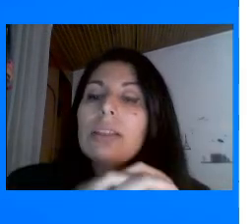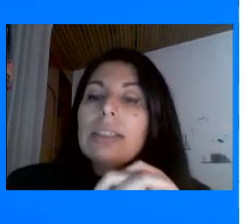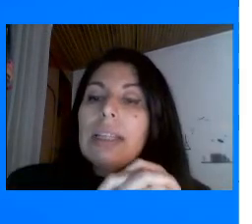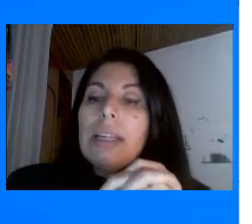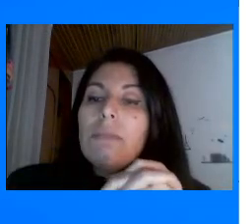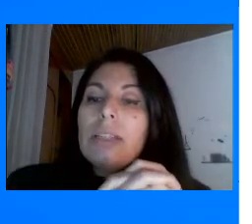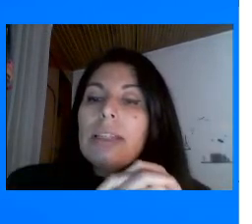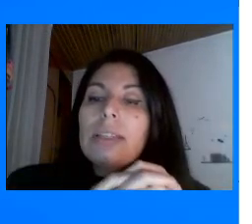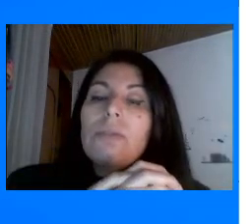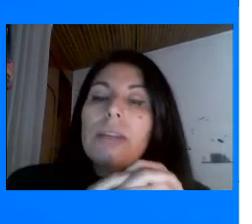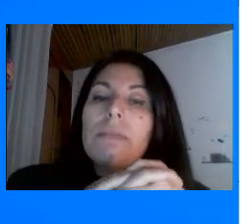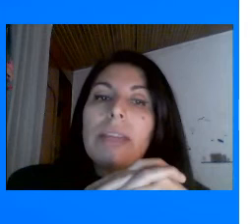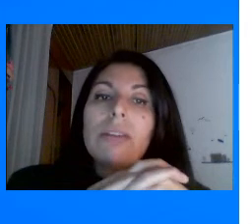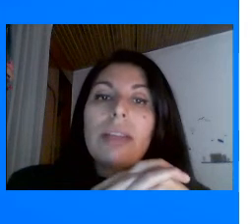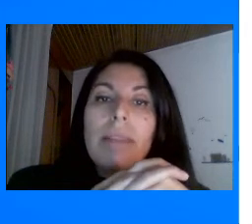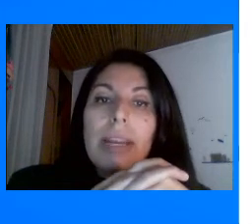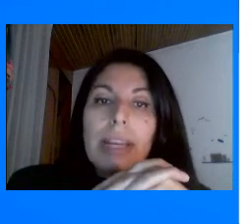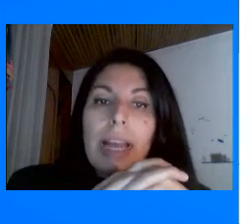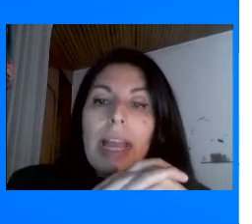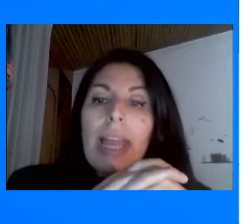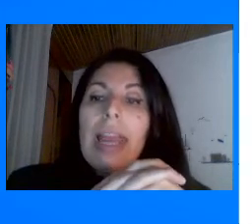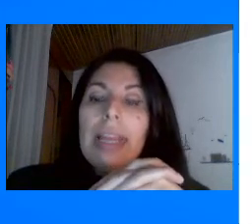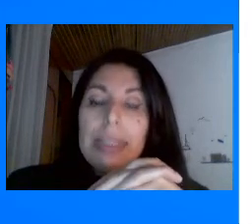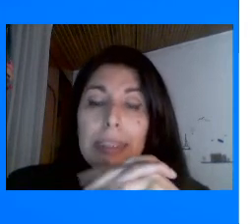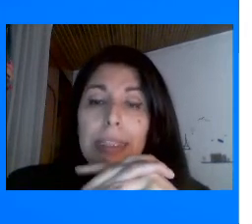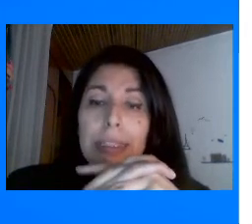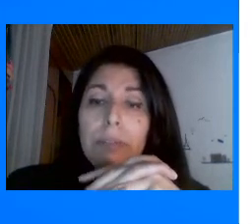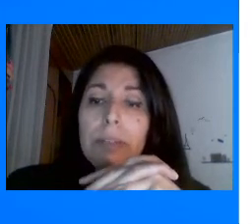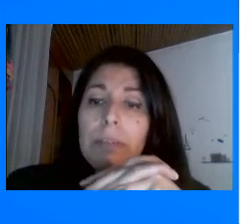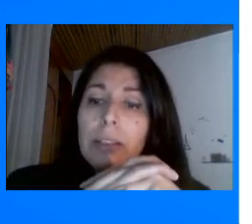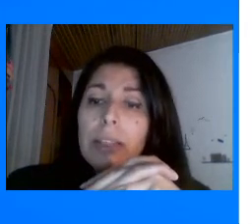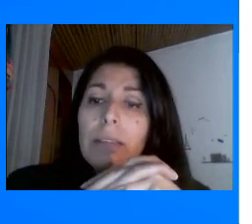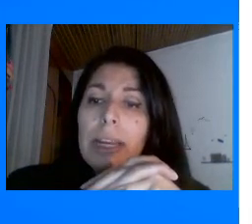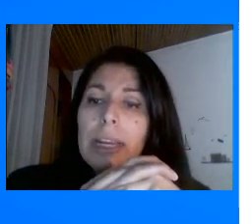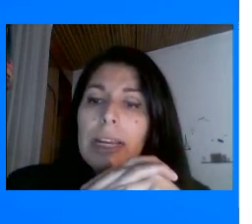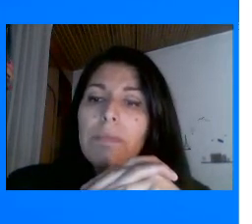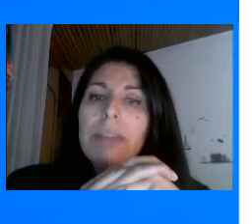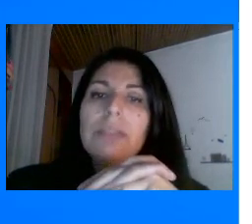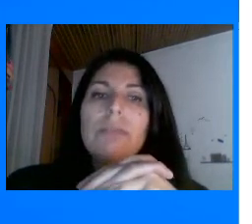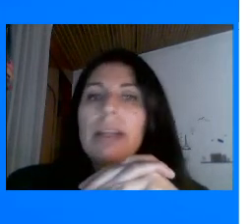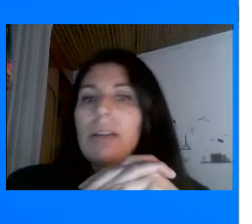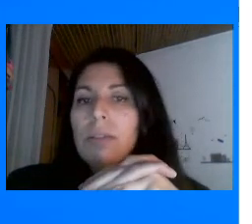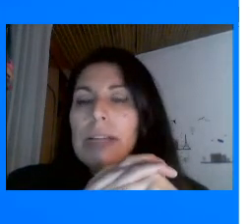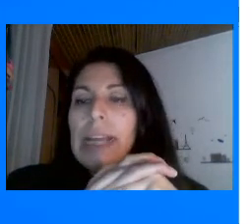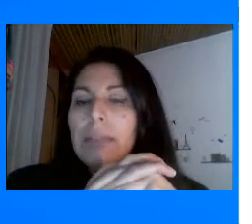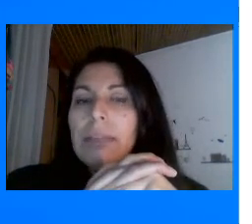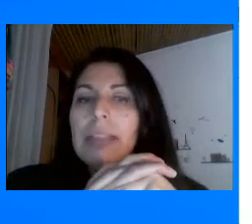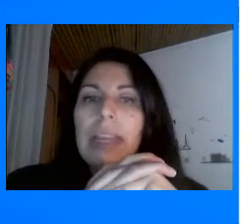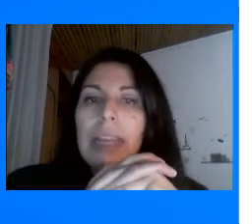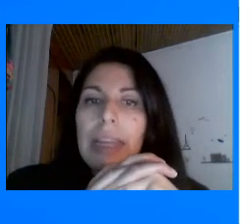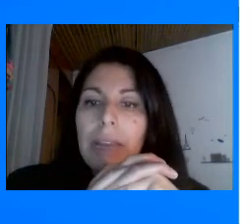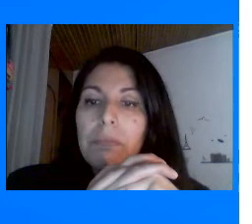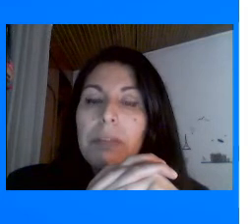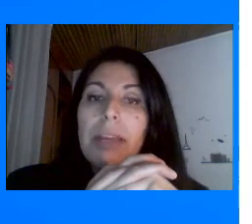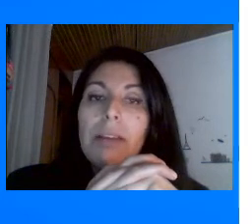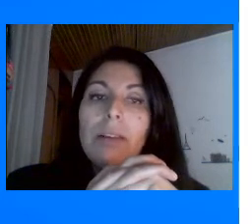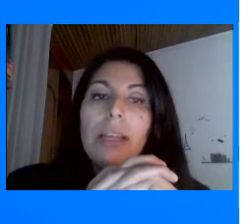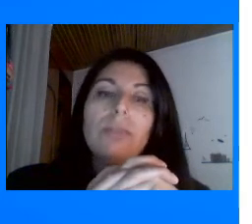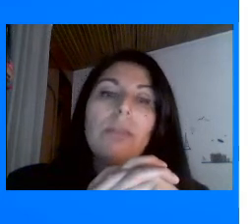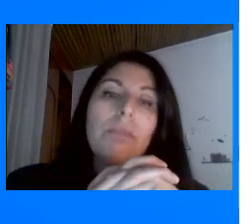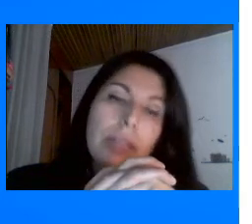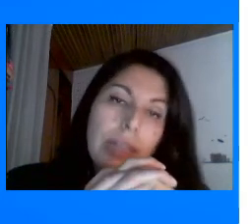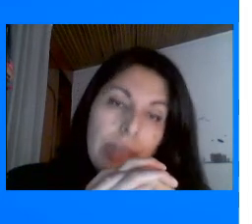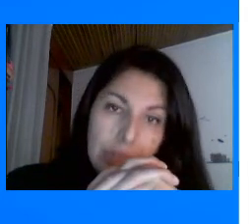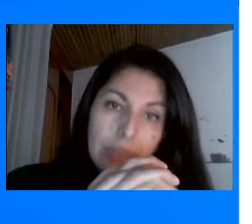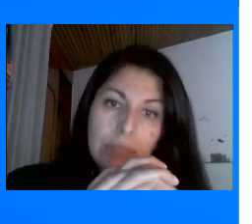Entonces tenemos El descubrimiento De América El descubrimiento De América Pues nos marcó Grandemente En que Primero